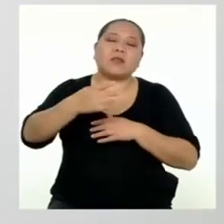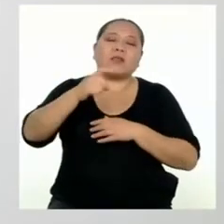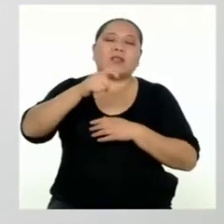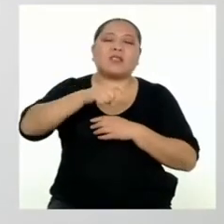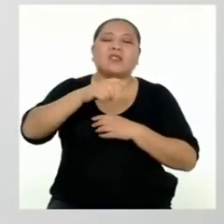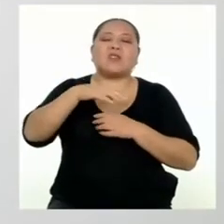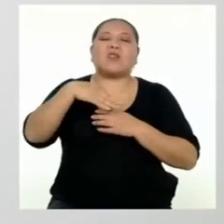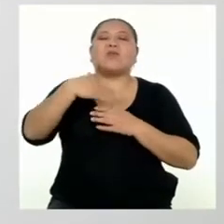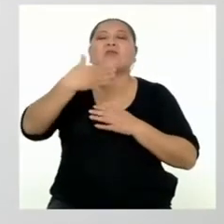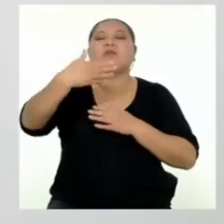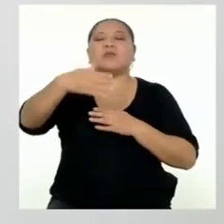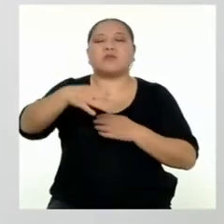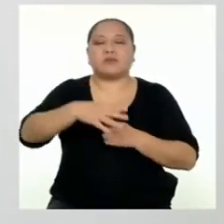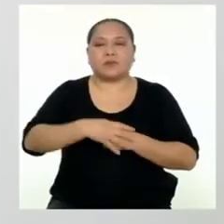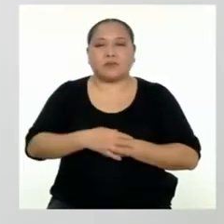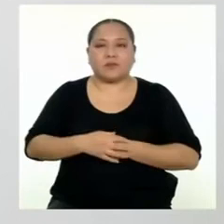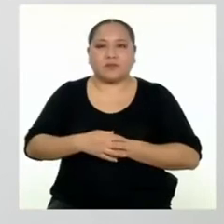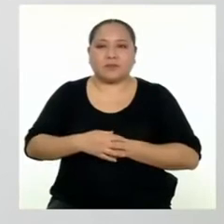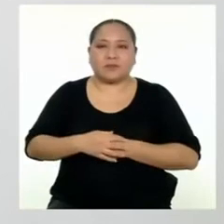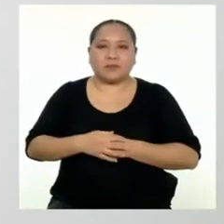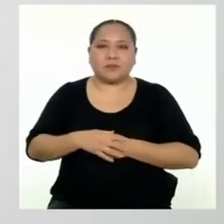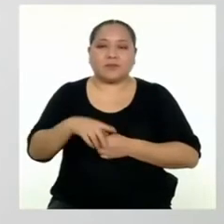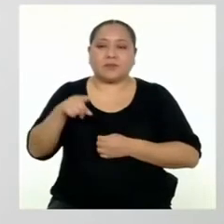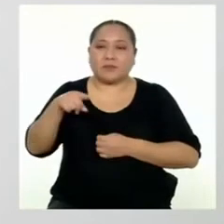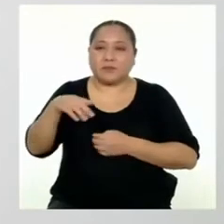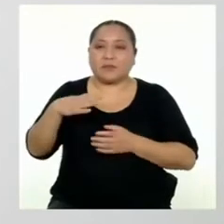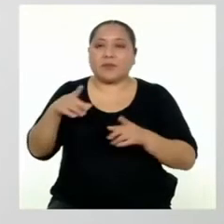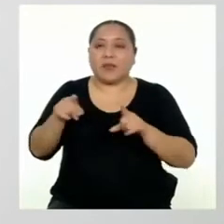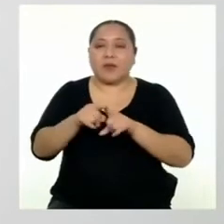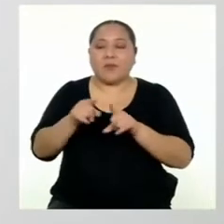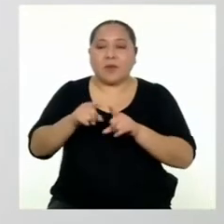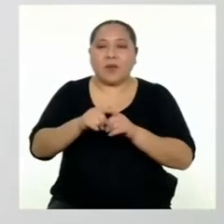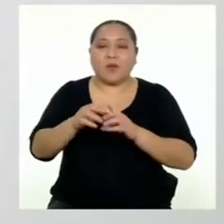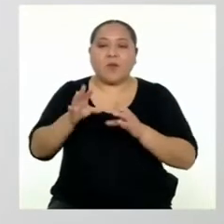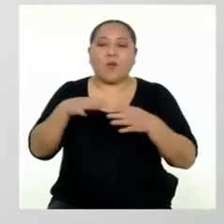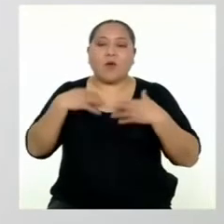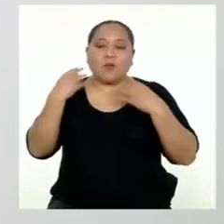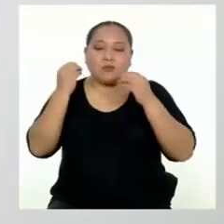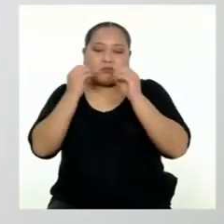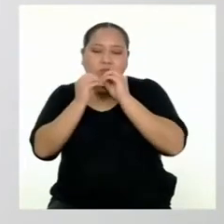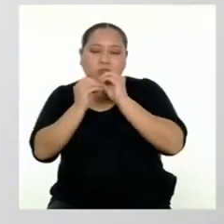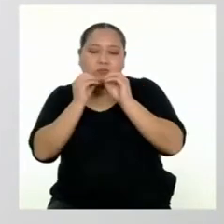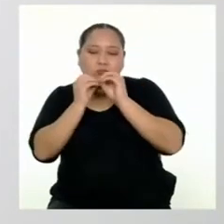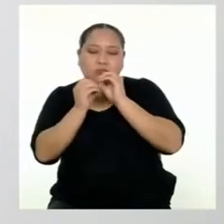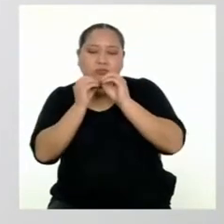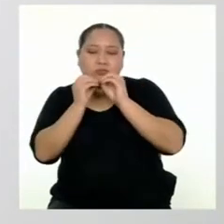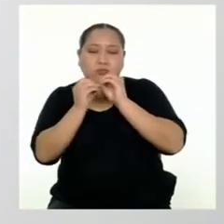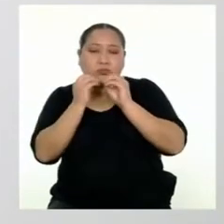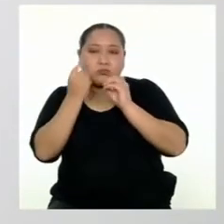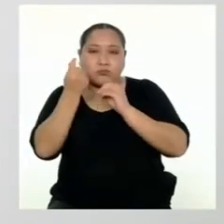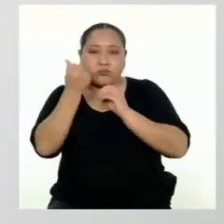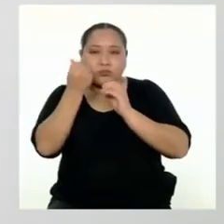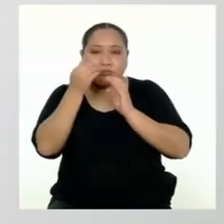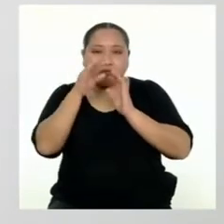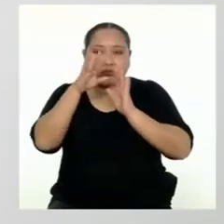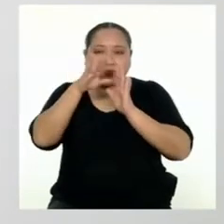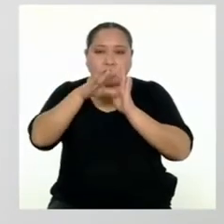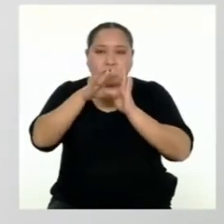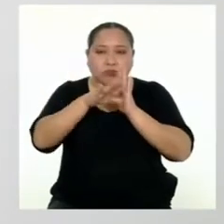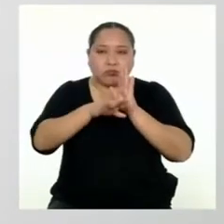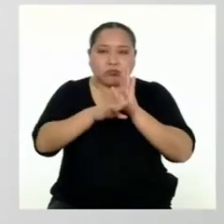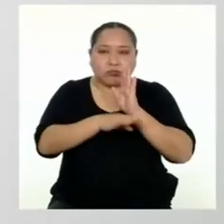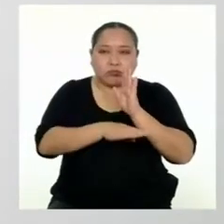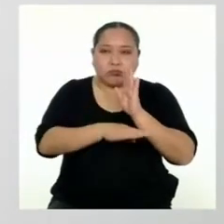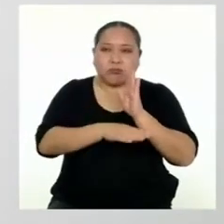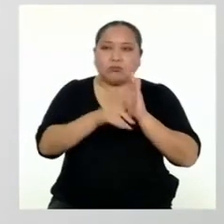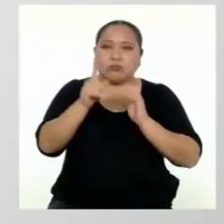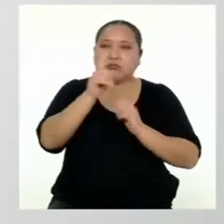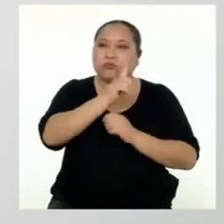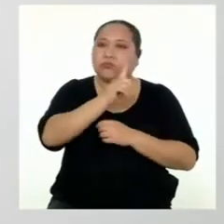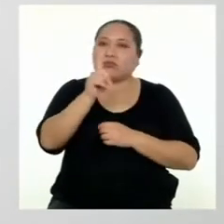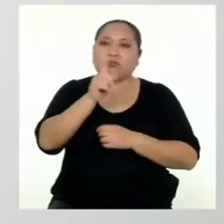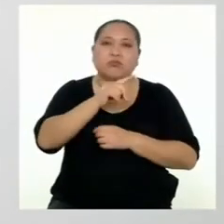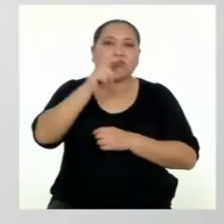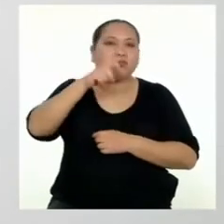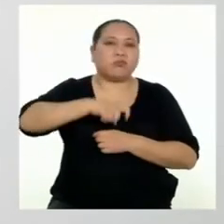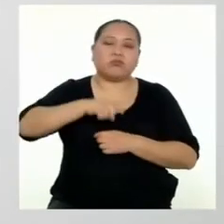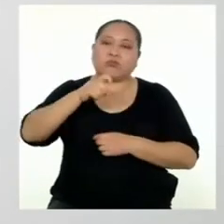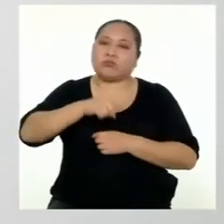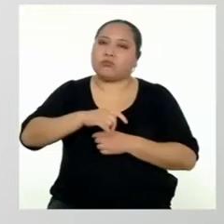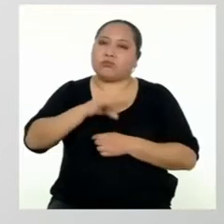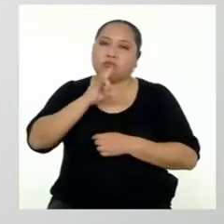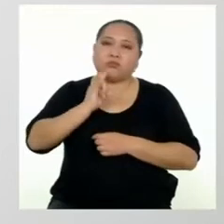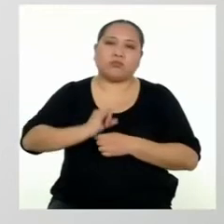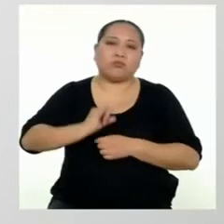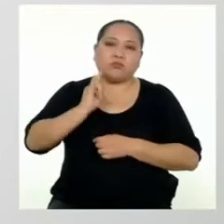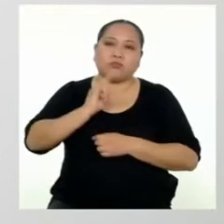secundarias. Incluso podríamos reajustar nuestro presupuesto disminuyendo gastos que no son